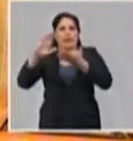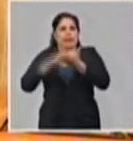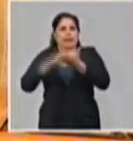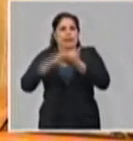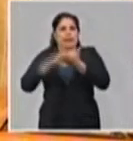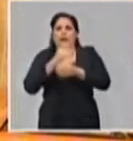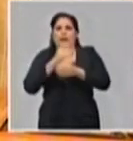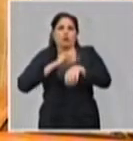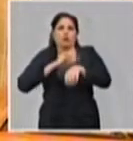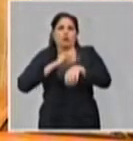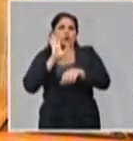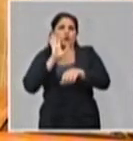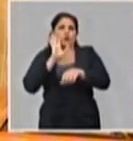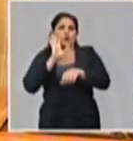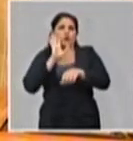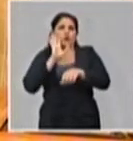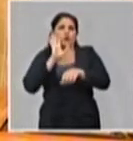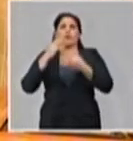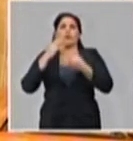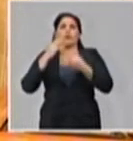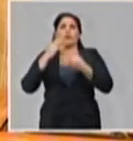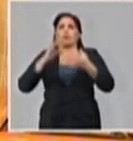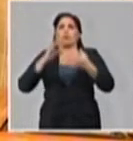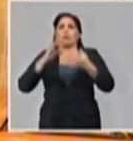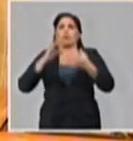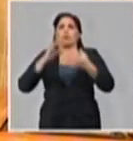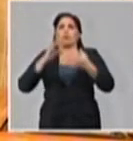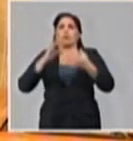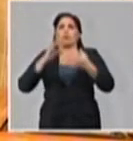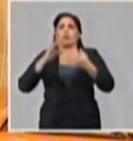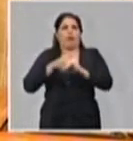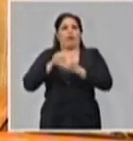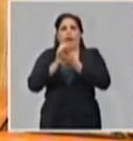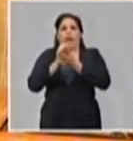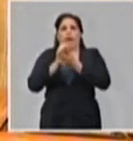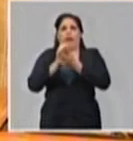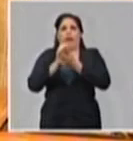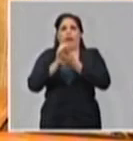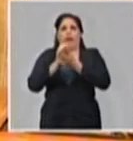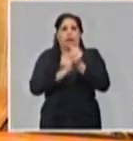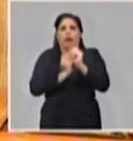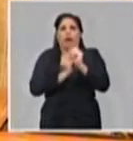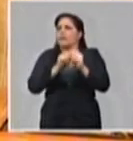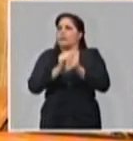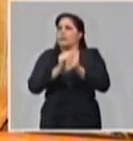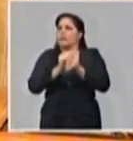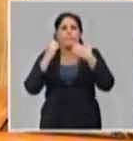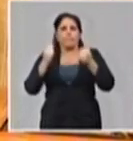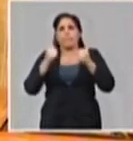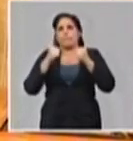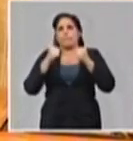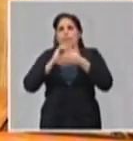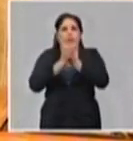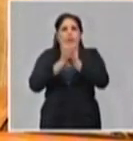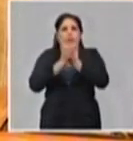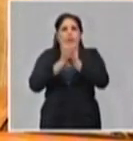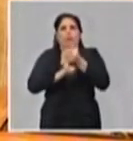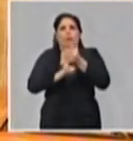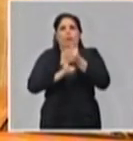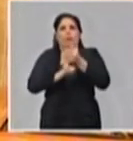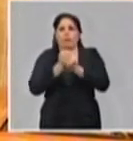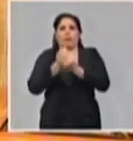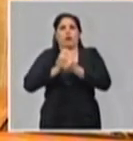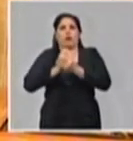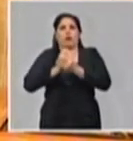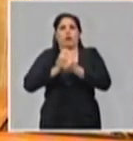las posibilidades de suciedad o vestigio del virus que puede estar en las